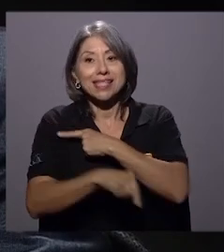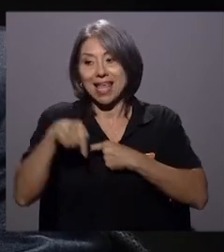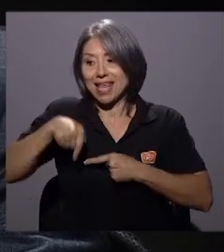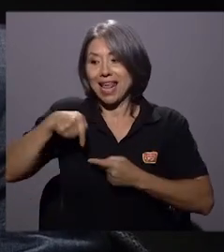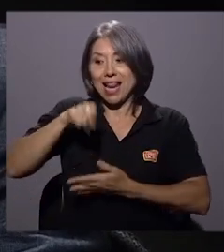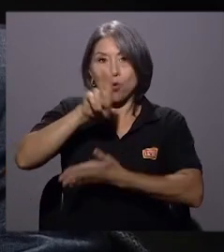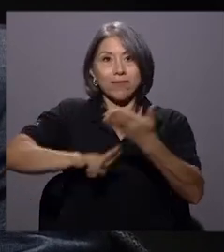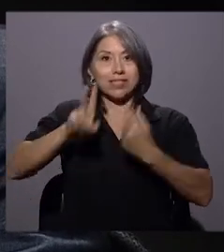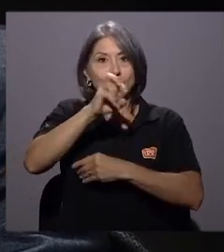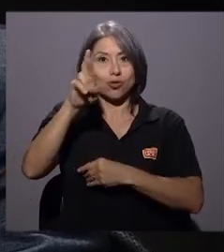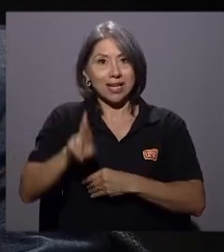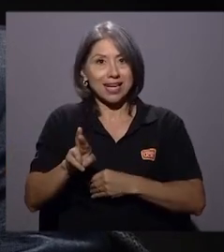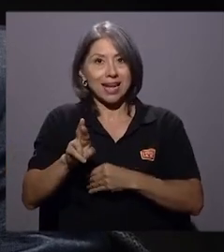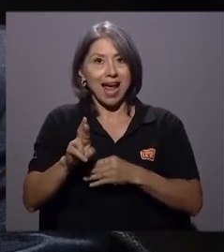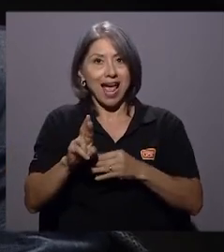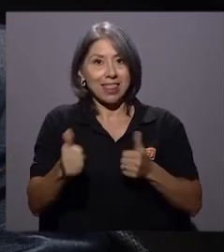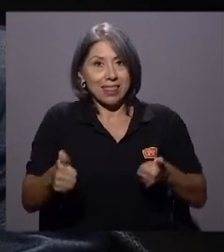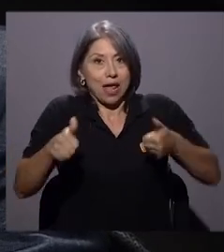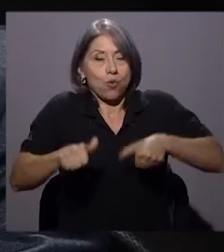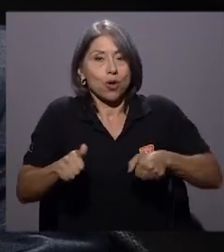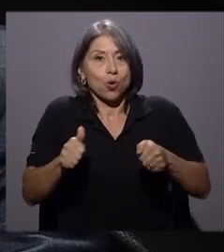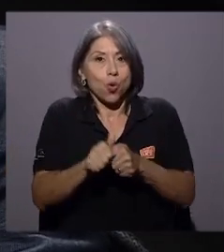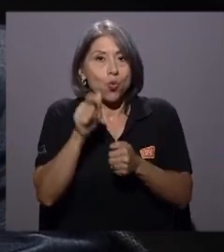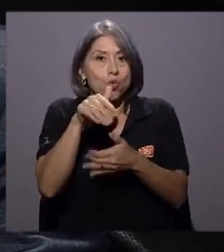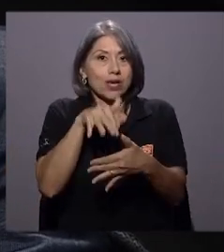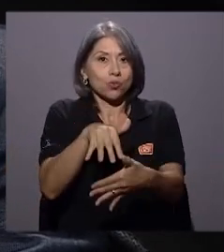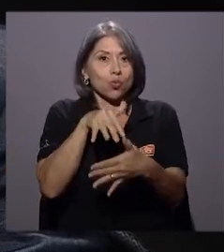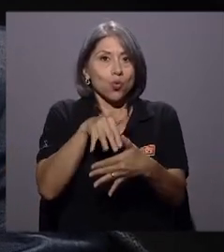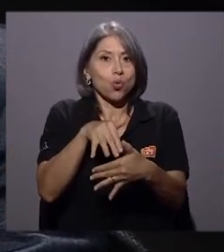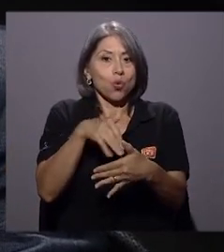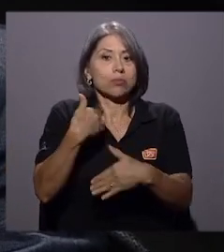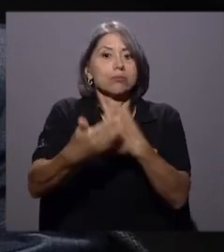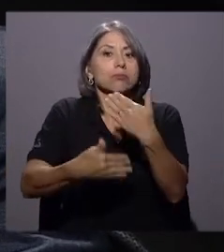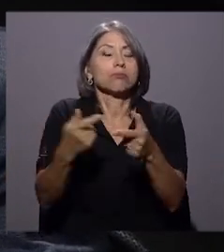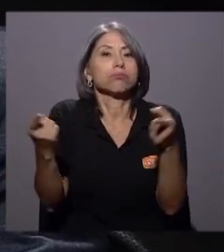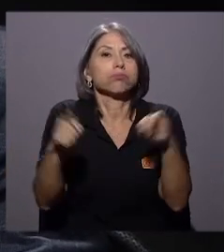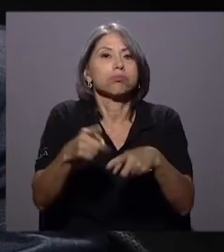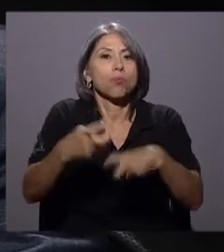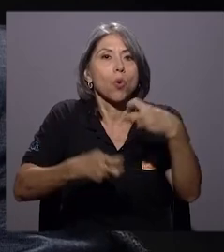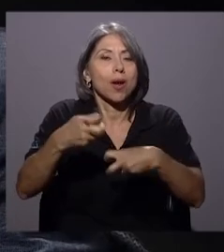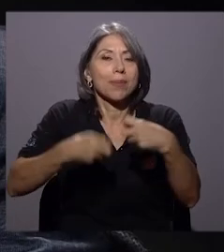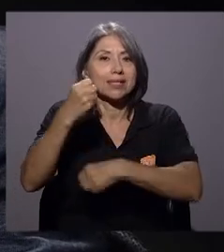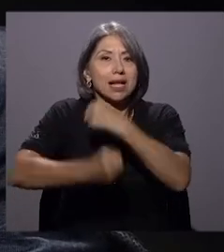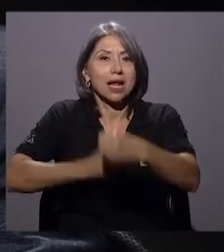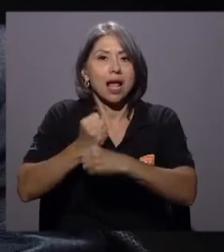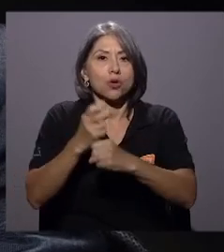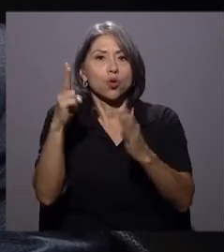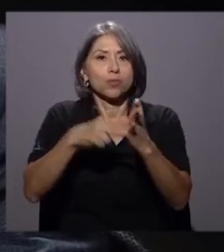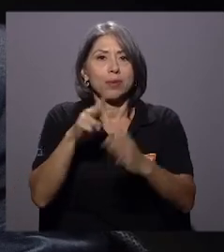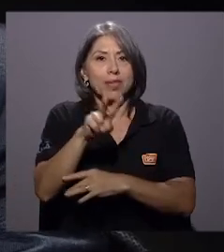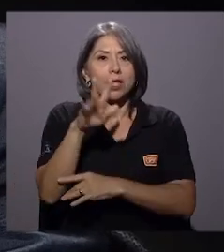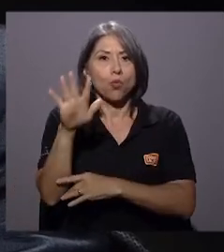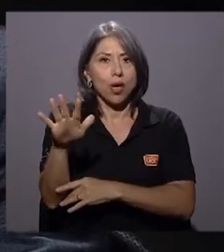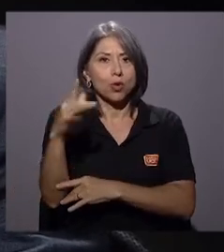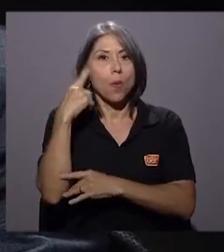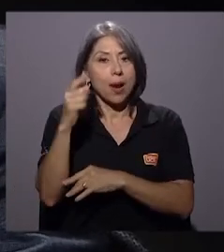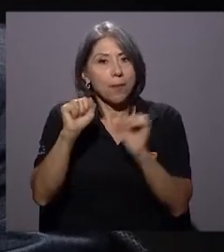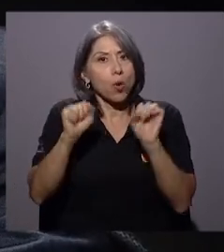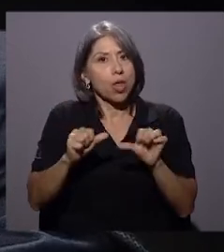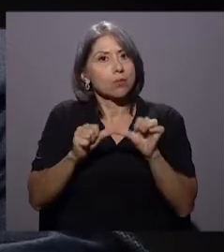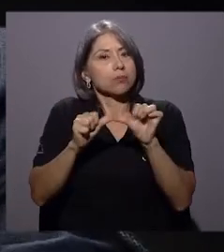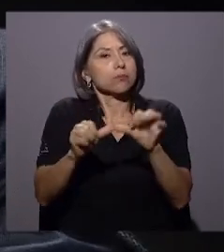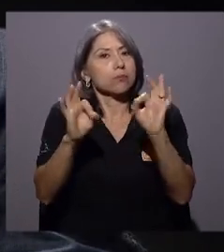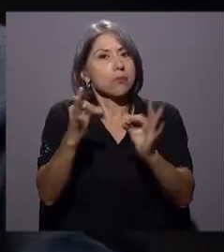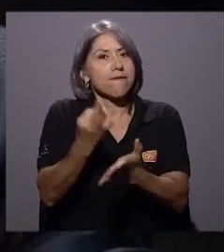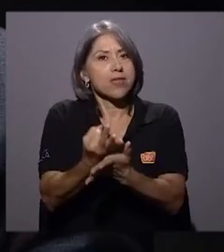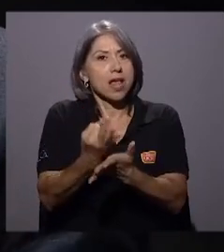aquí interno, presentaría problemas financieros en el año 2024 para sostener sus finanzas. Y bueno, nosotros estamos